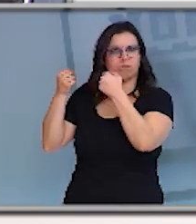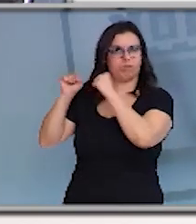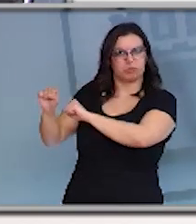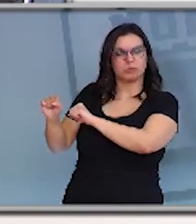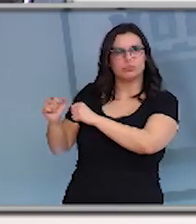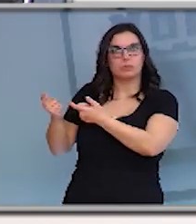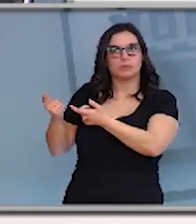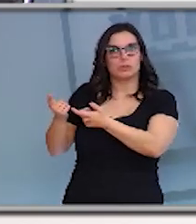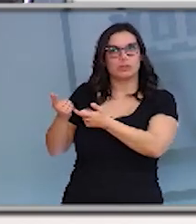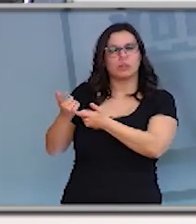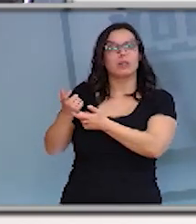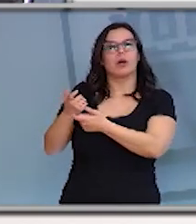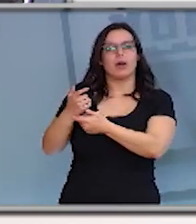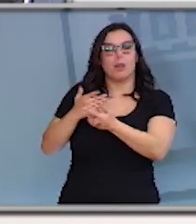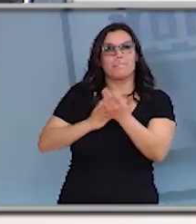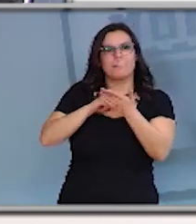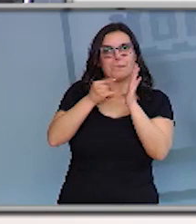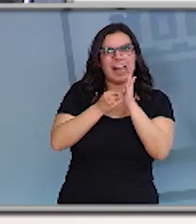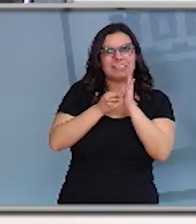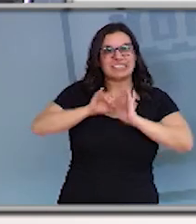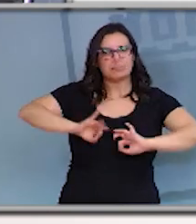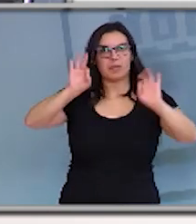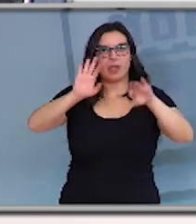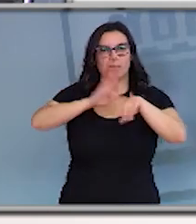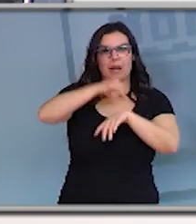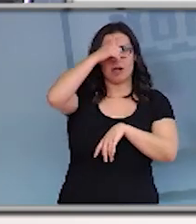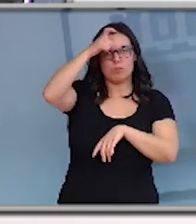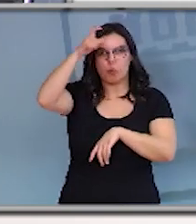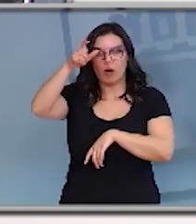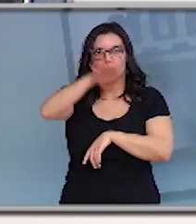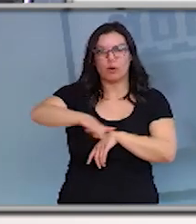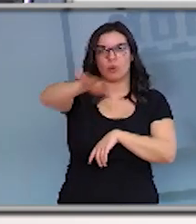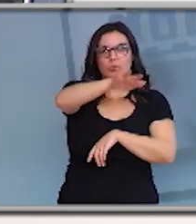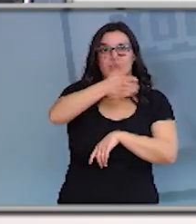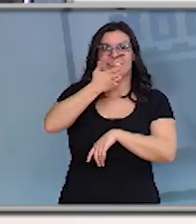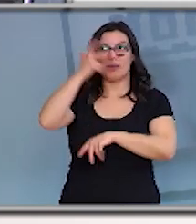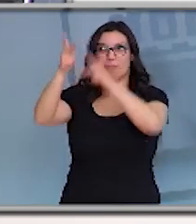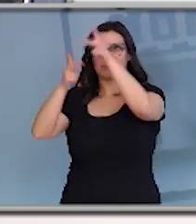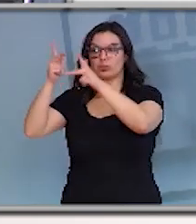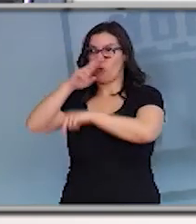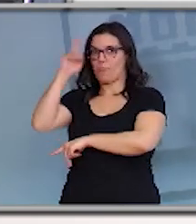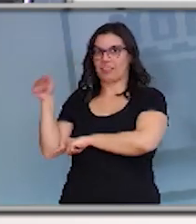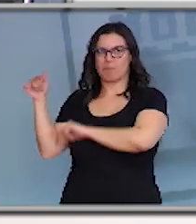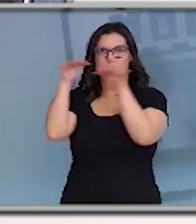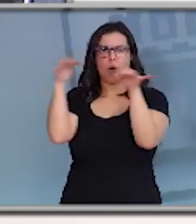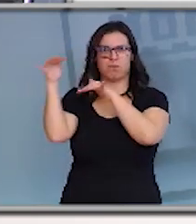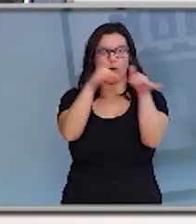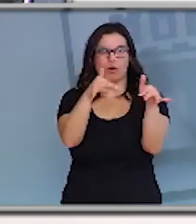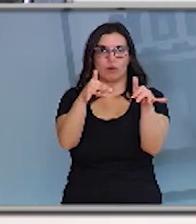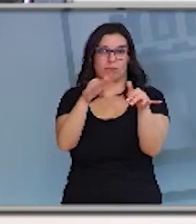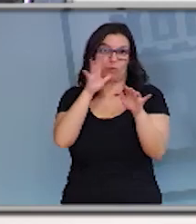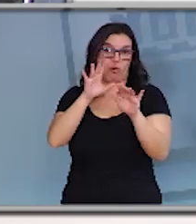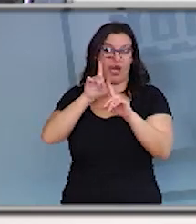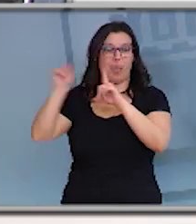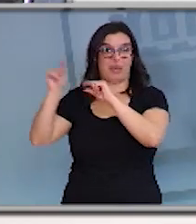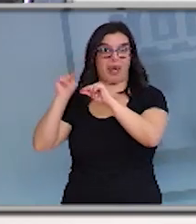si se produce un desembarco masivo por el retorno de emigrados a Madrid y País Vasco? Bueno, hay decisiones que